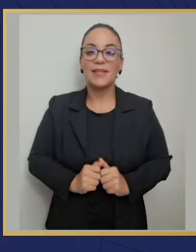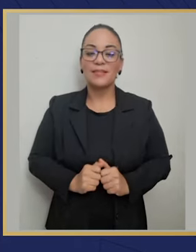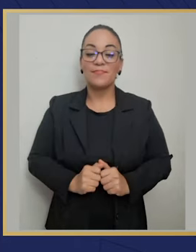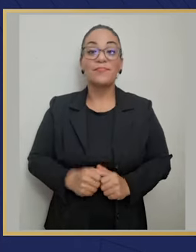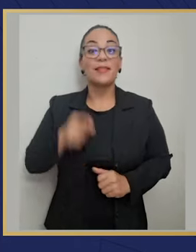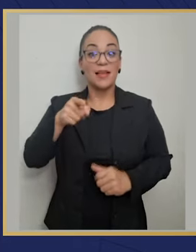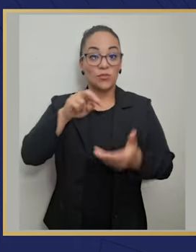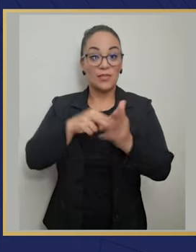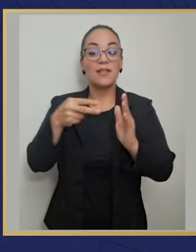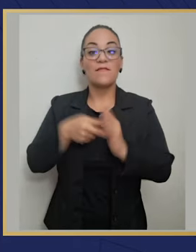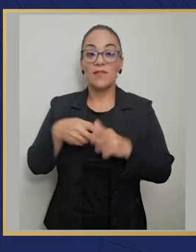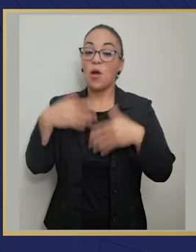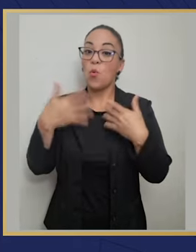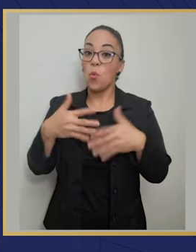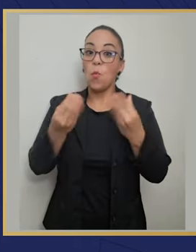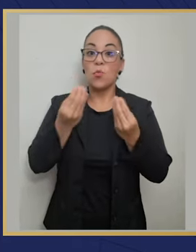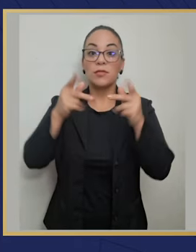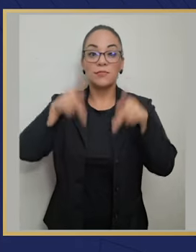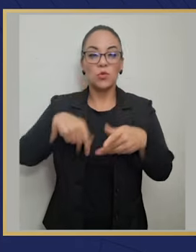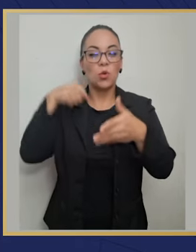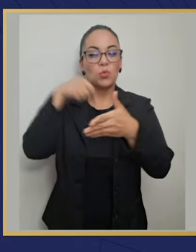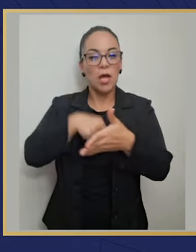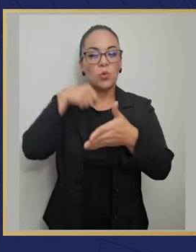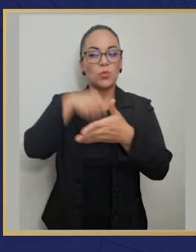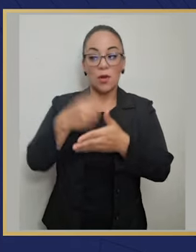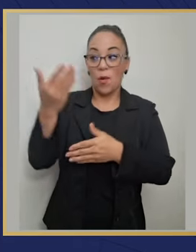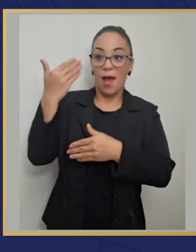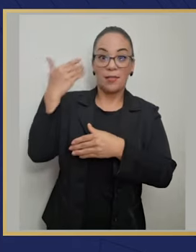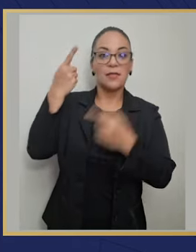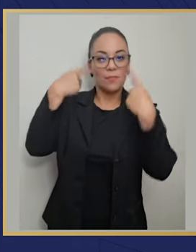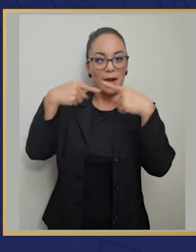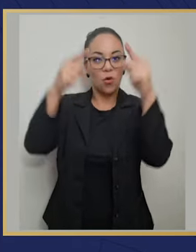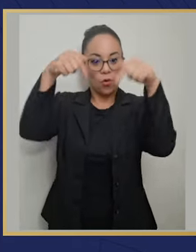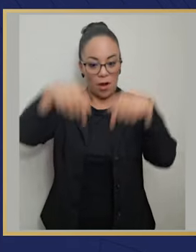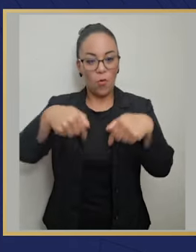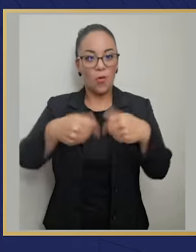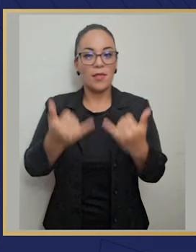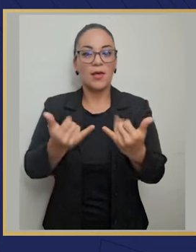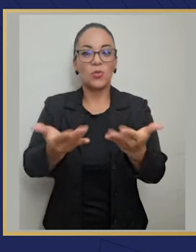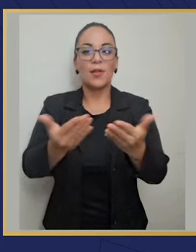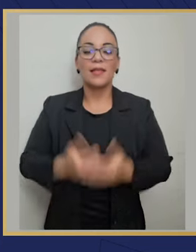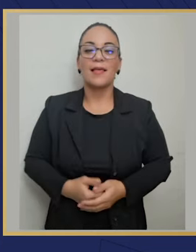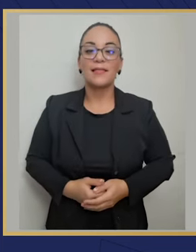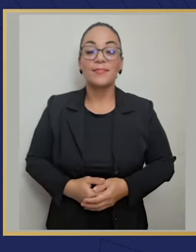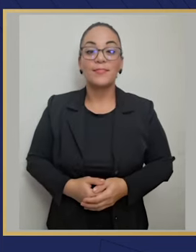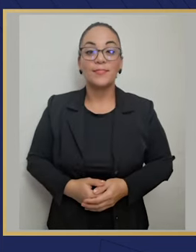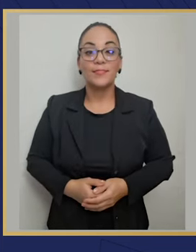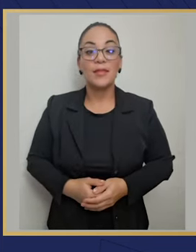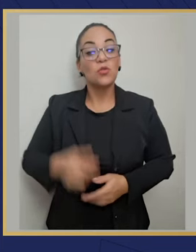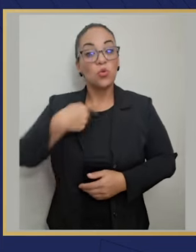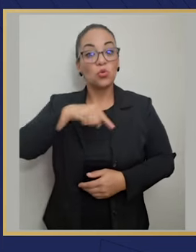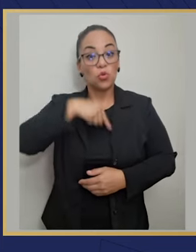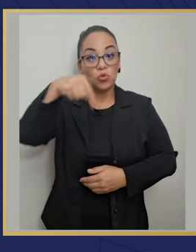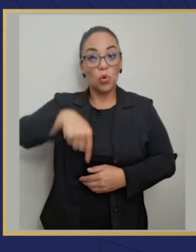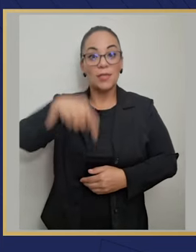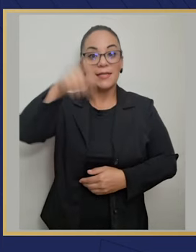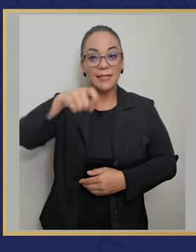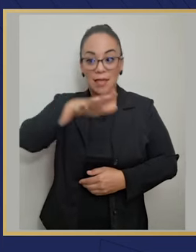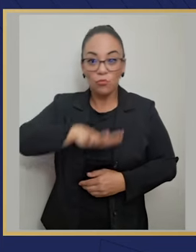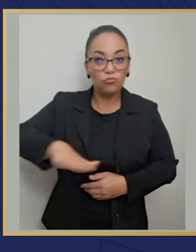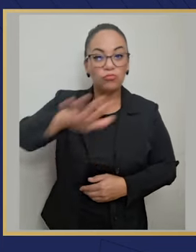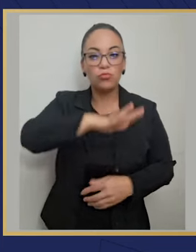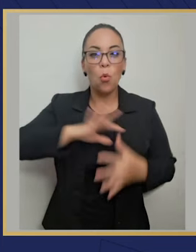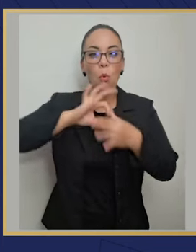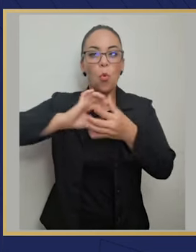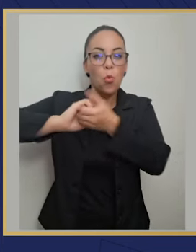fruto del trabajo de muchos que lucharon para que nosotros llegáramos a donde hoy estamos hoy más que nunca necesitamos